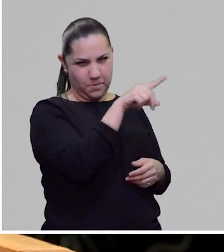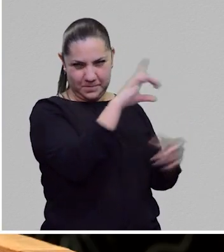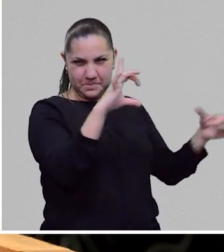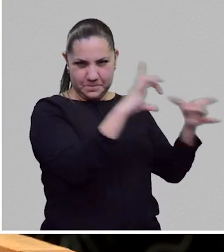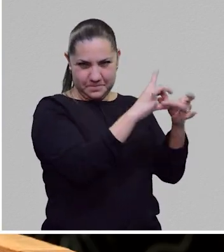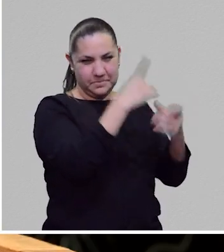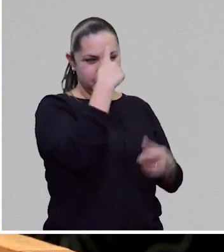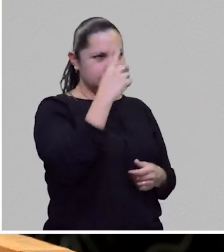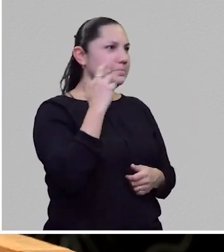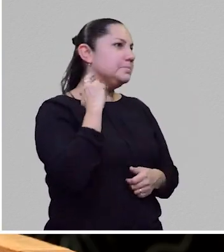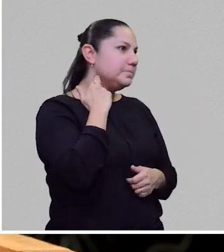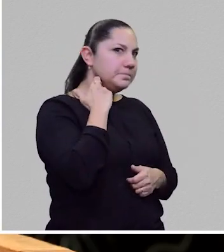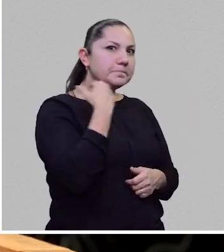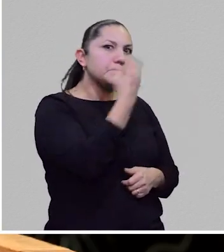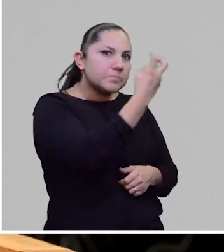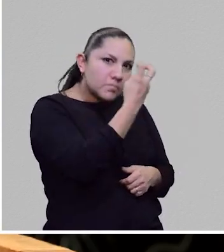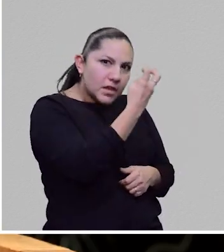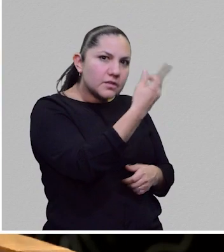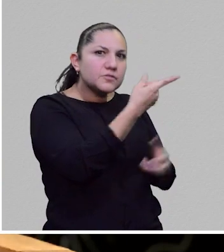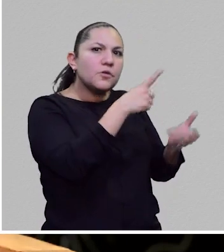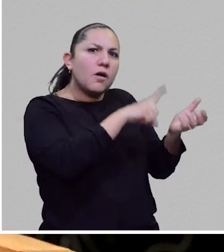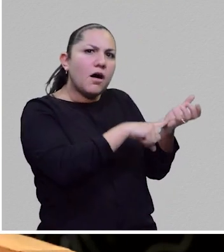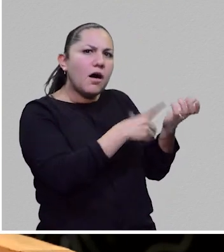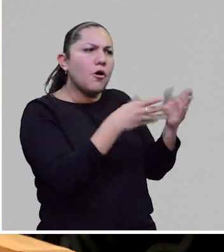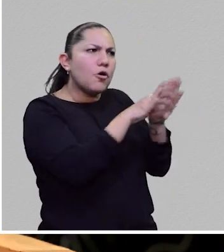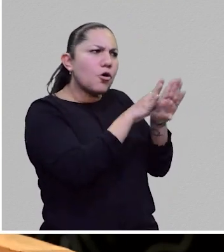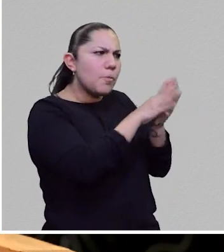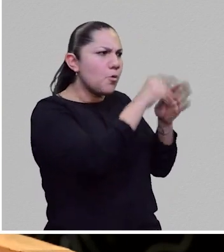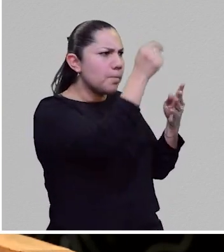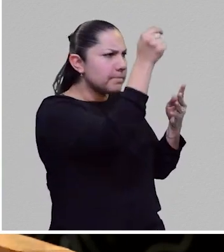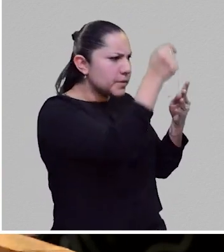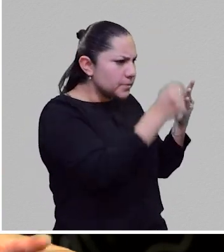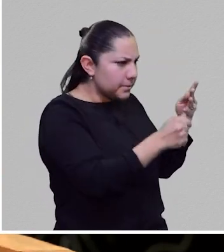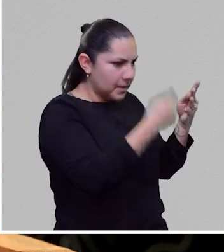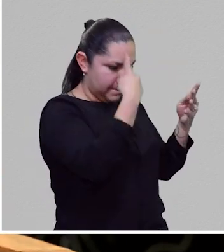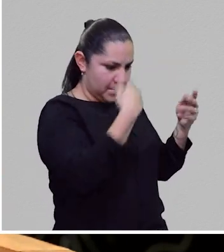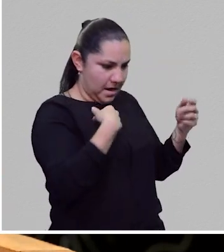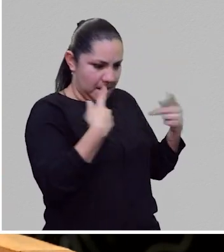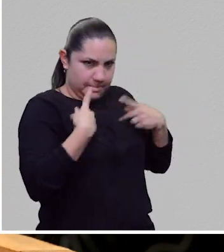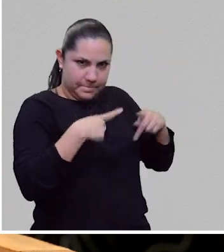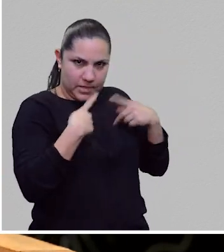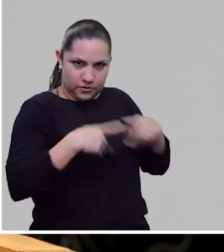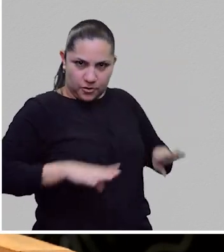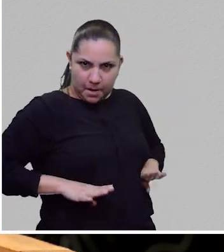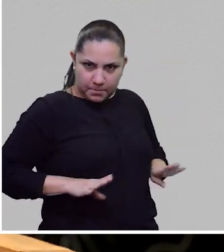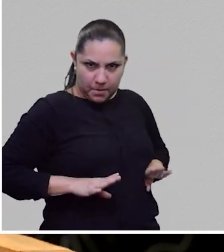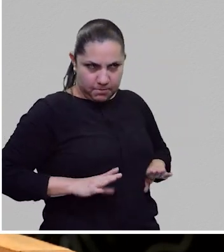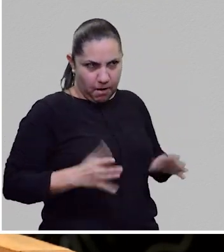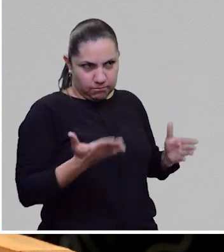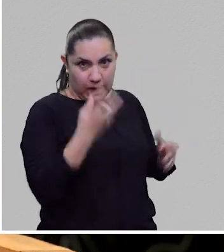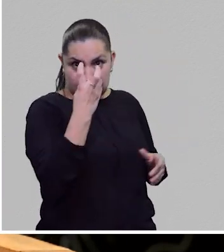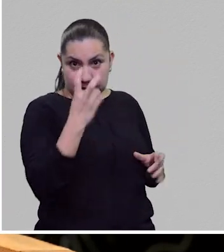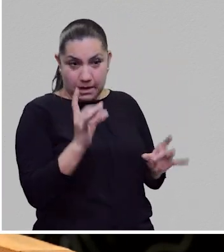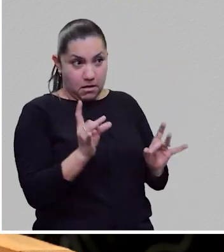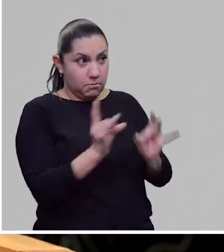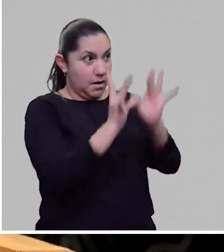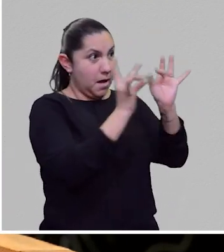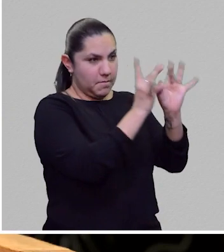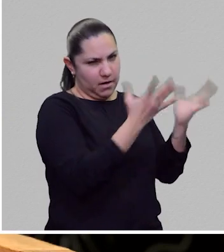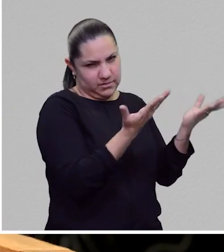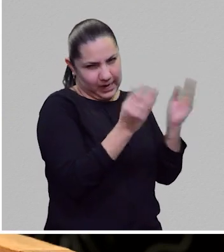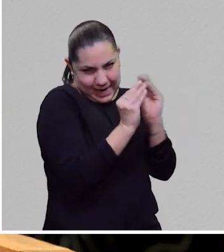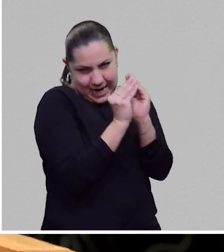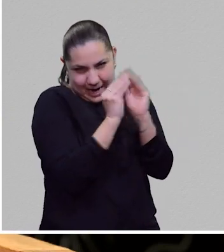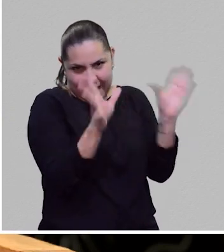las tablas de la ley, ¿no? Bueno, no es coincidencia, claro, ¿no? No, no es coincidencia, por supuesto que lo hace pensando en eso, pero pensar también esta,